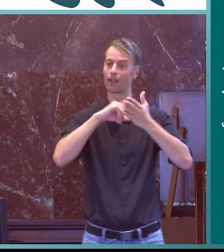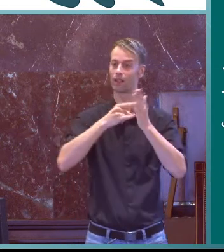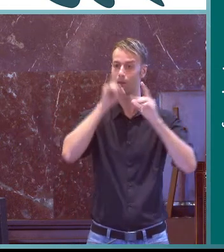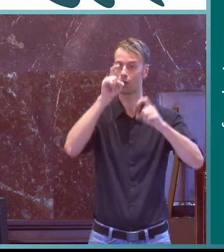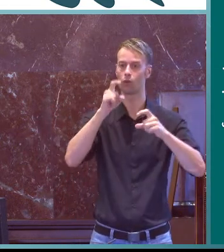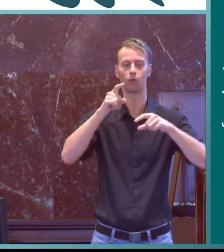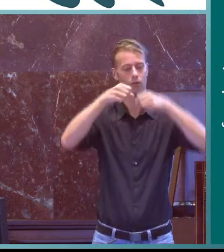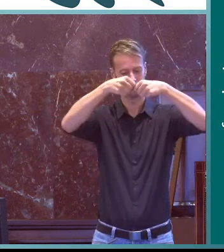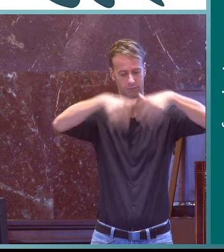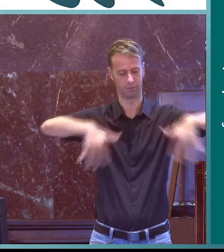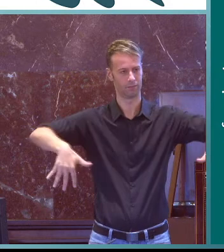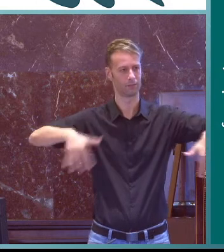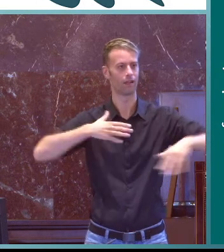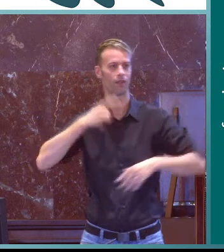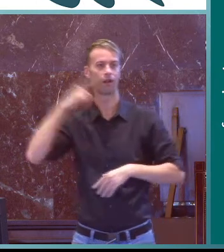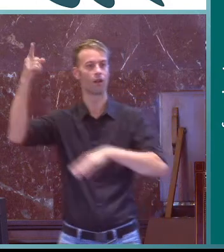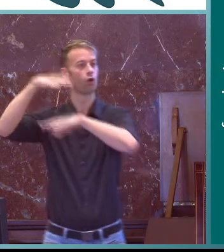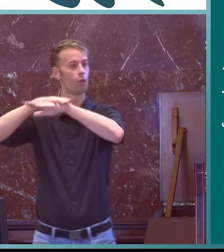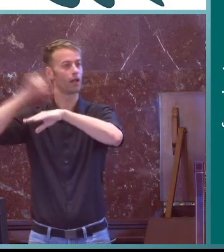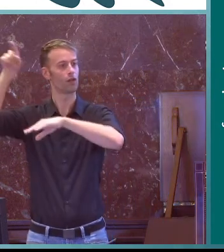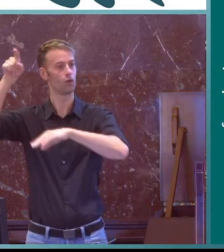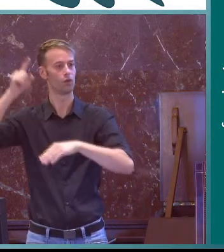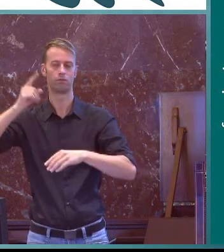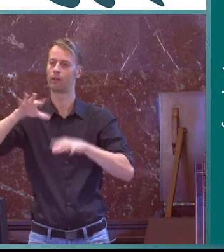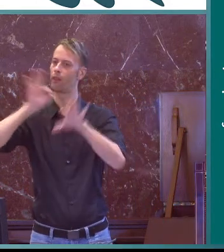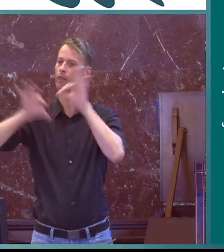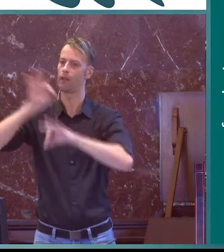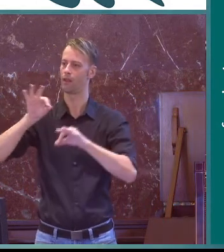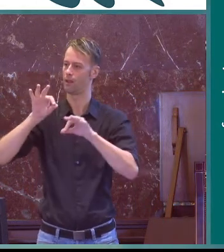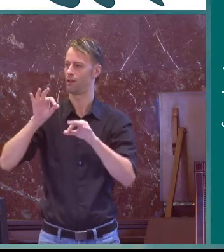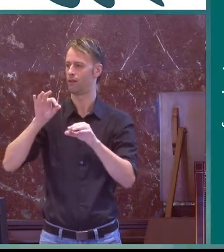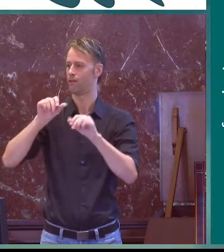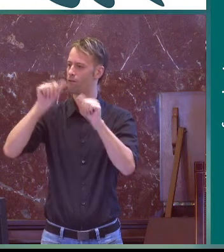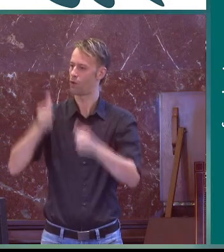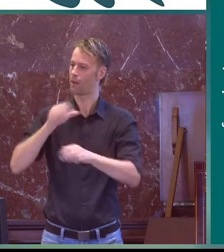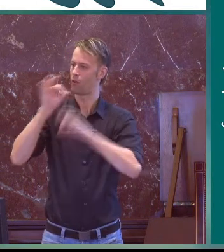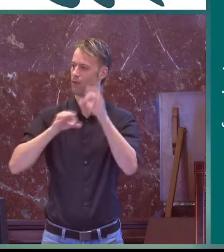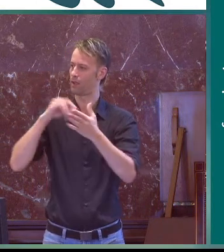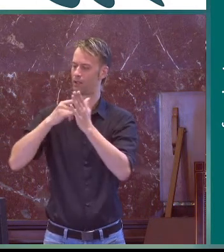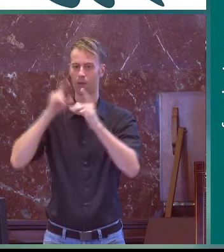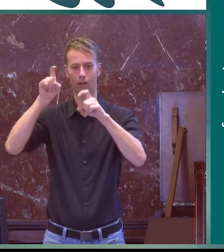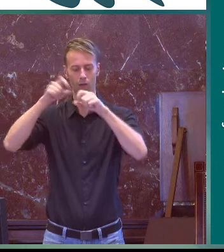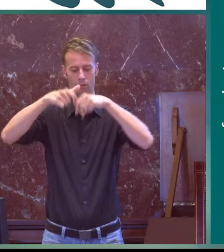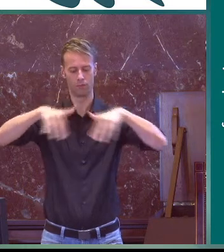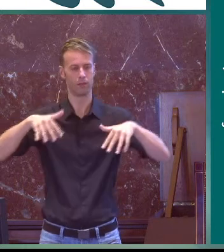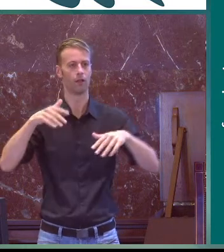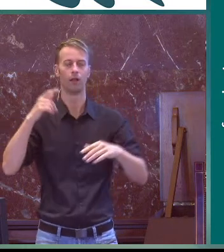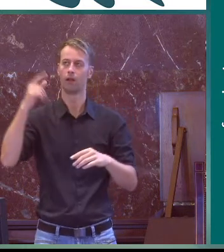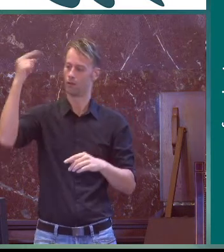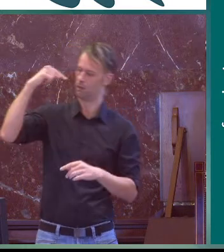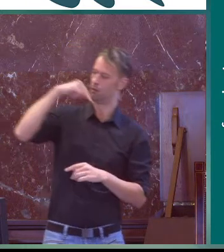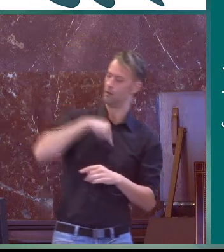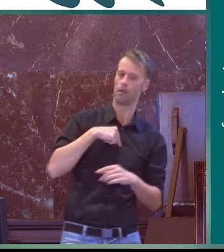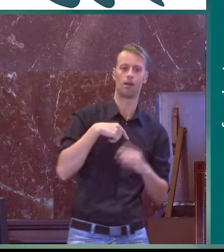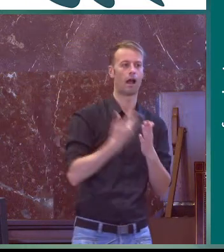puede que no entonces la forma de organizar todo eso desde el gobierno las decisiones la forma de organizar el sistema